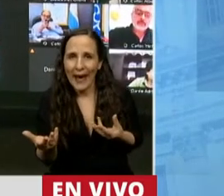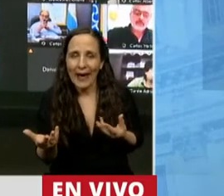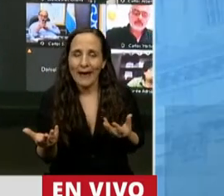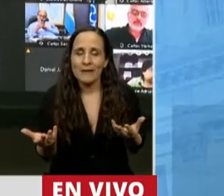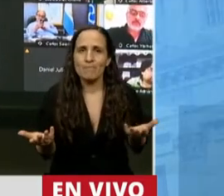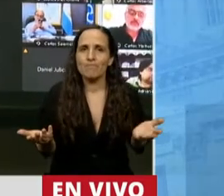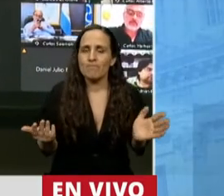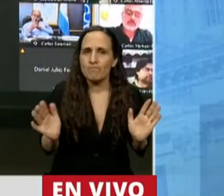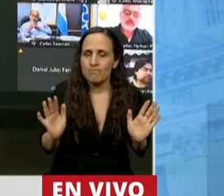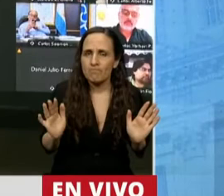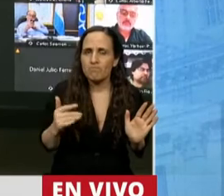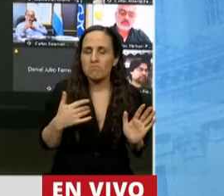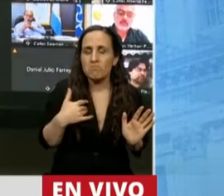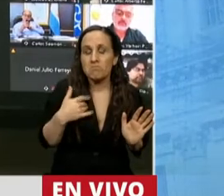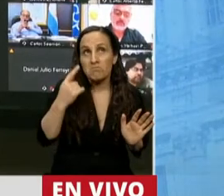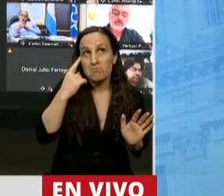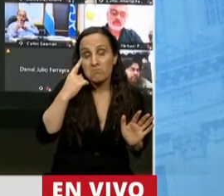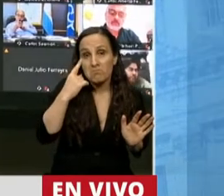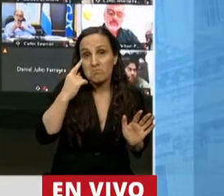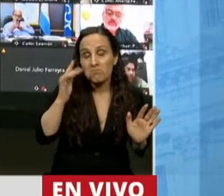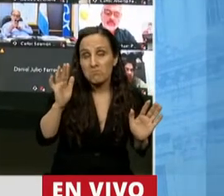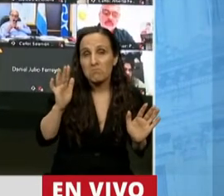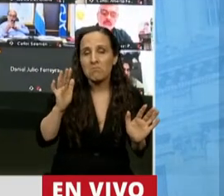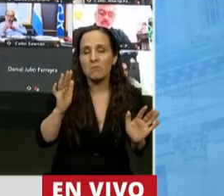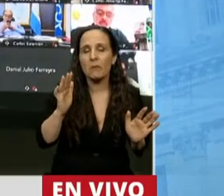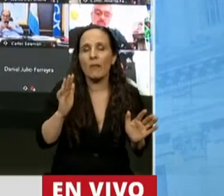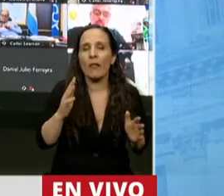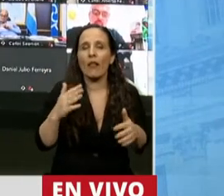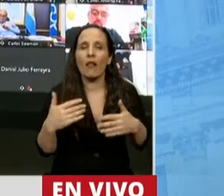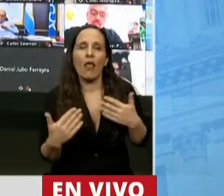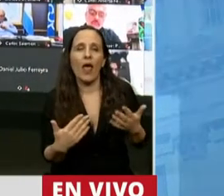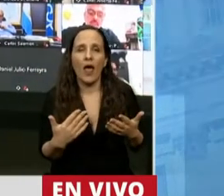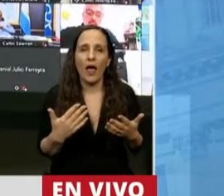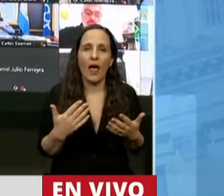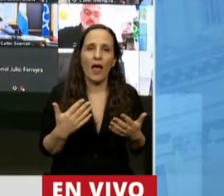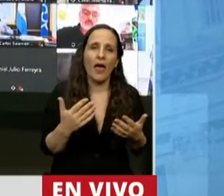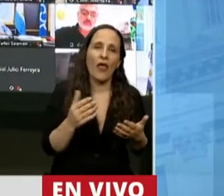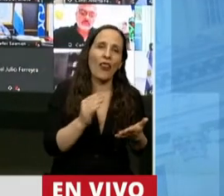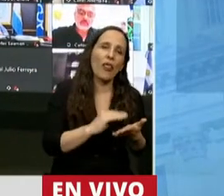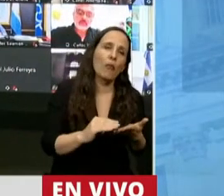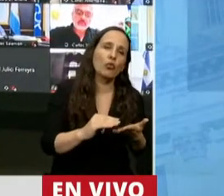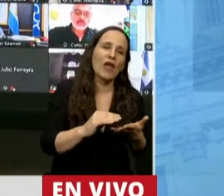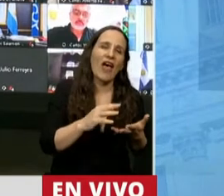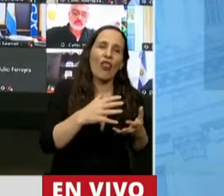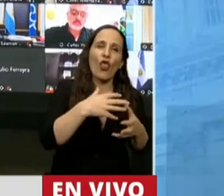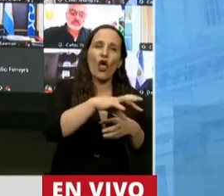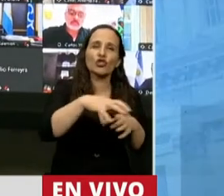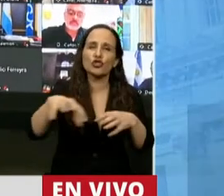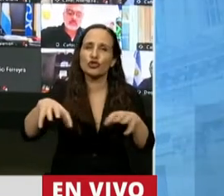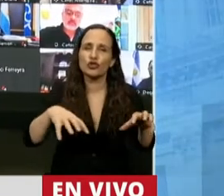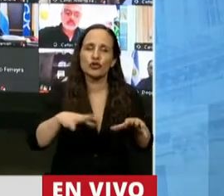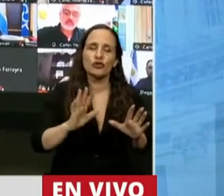Uno podría pensar que tiene que ver con un juego de diputados de otras jurisdicciones que suponen